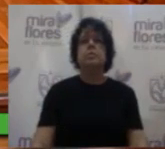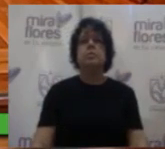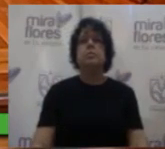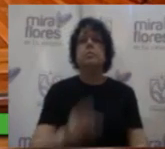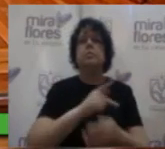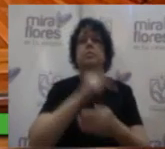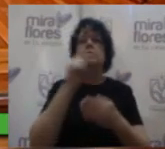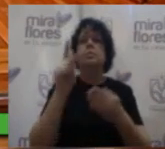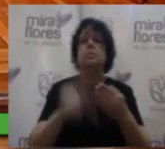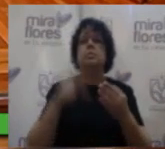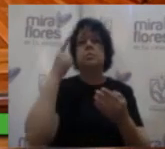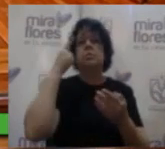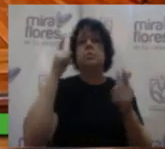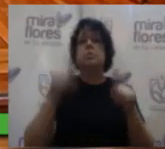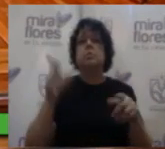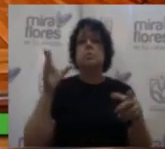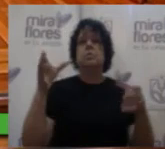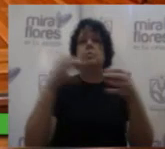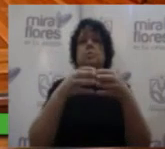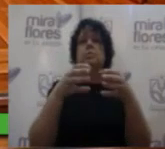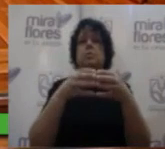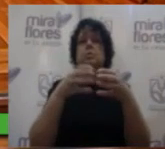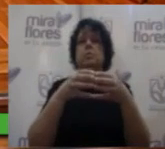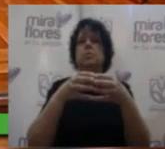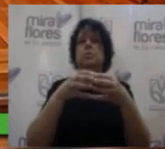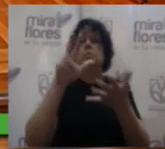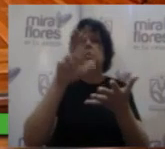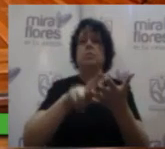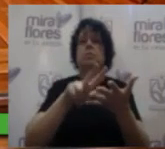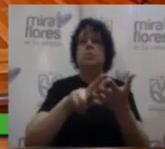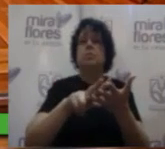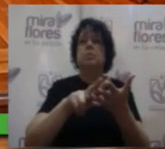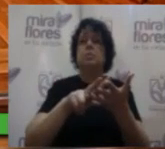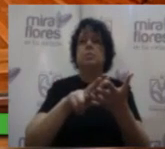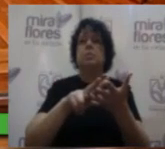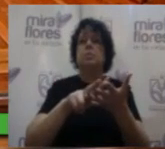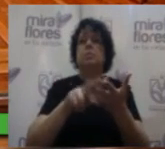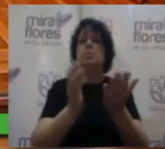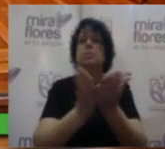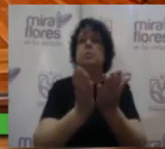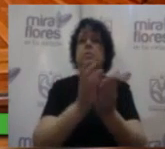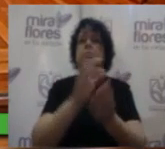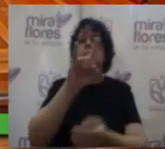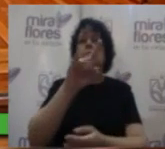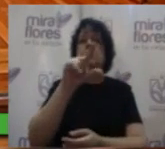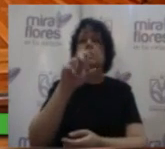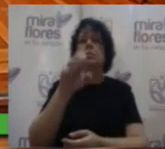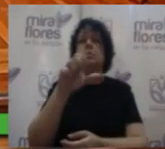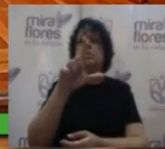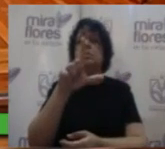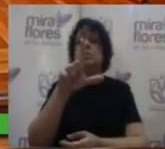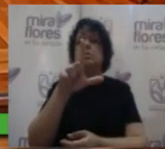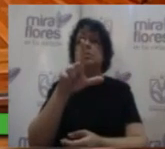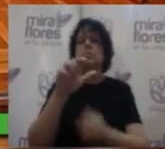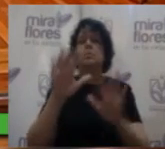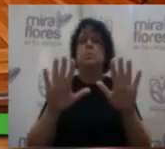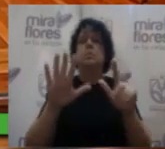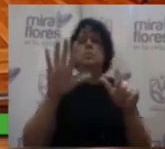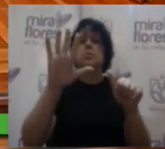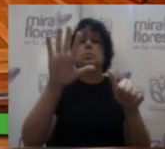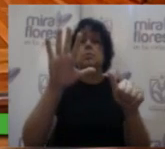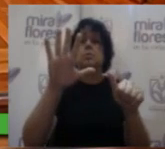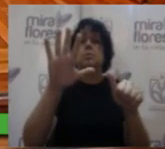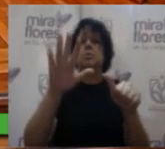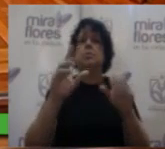Proyecto de acuerdo de Consejo que aprueba a favor de la Unidad de Gestión Educativa Local UGEL número 16 Barranca la donación